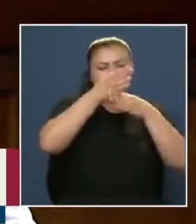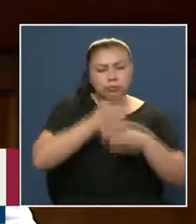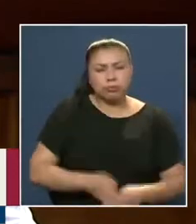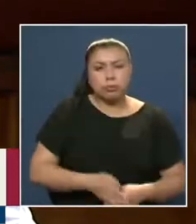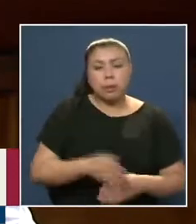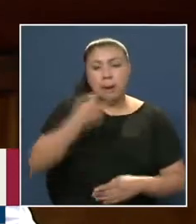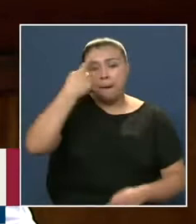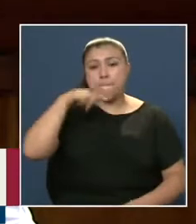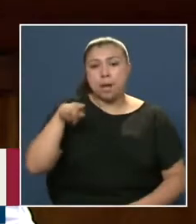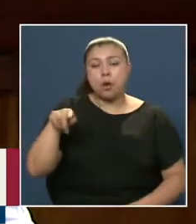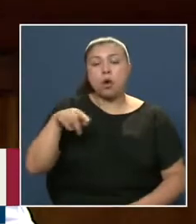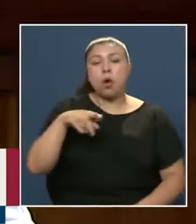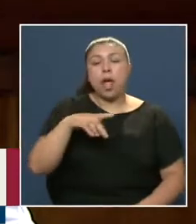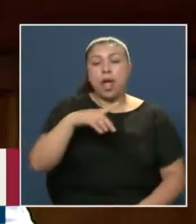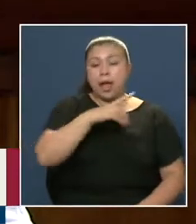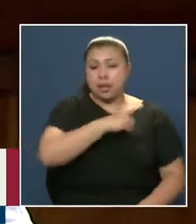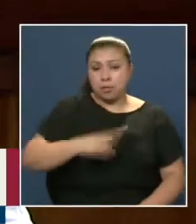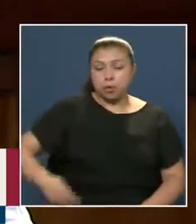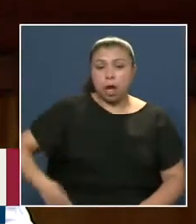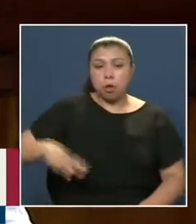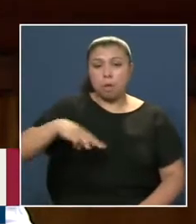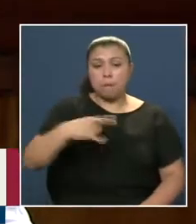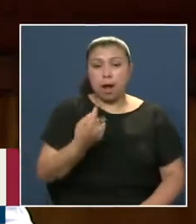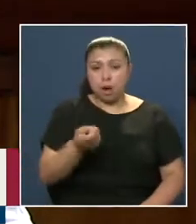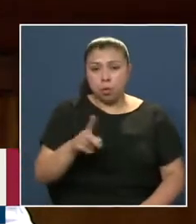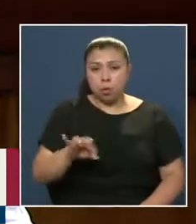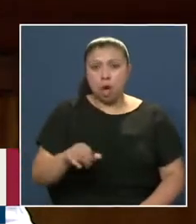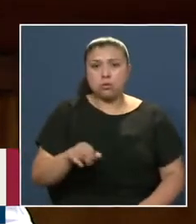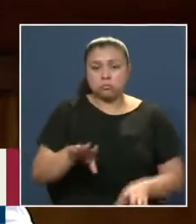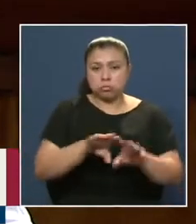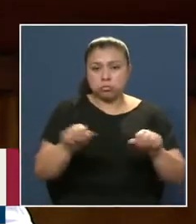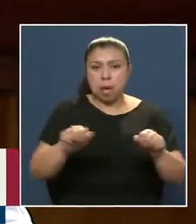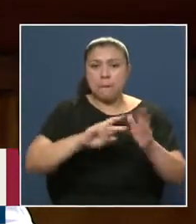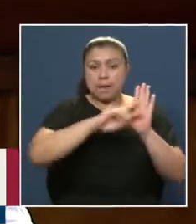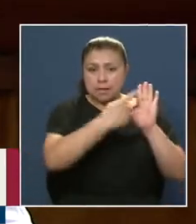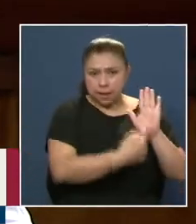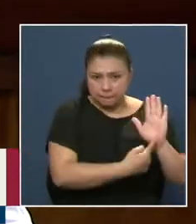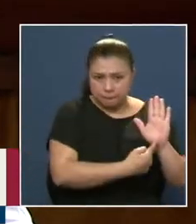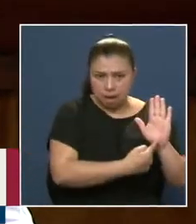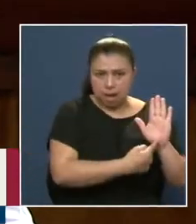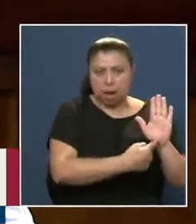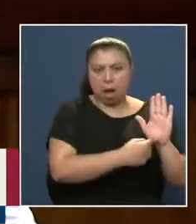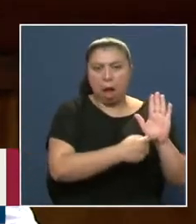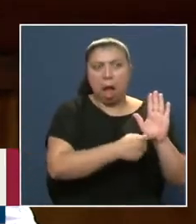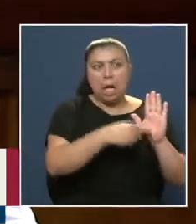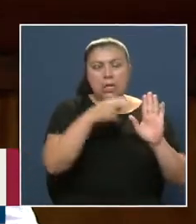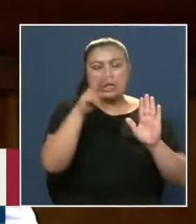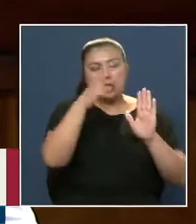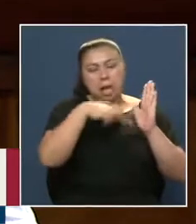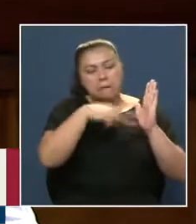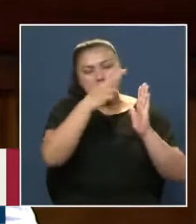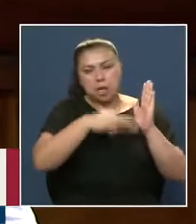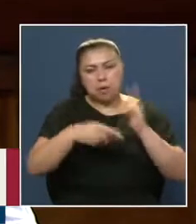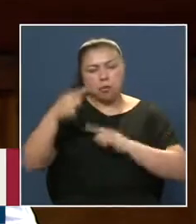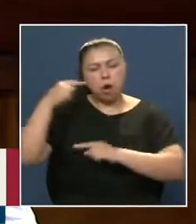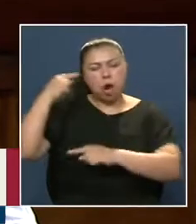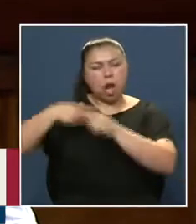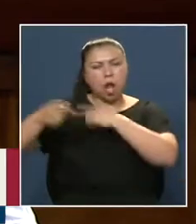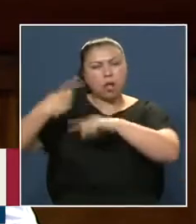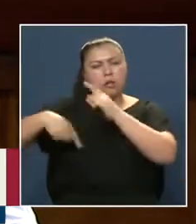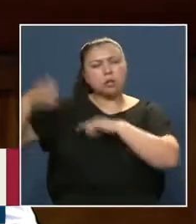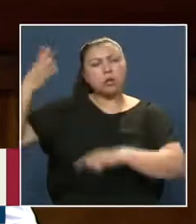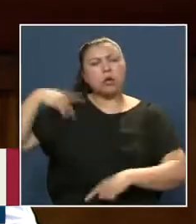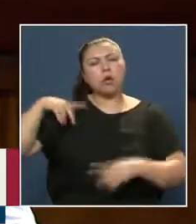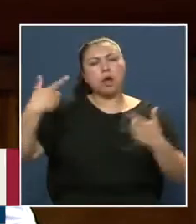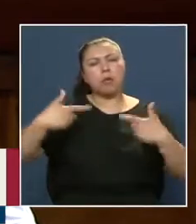los que Logró el acuerdo Y la votación En el congreso Para que eso Se modificara Y si uno mira La historia política Y electoral De Chile Ahí